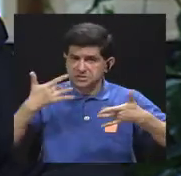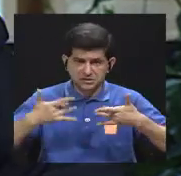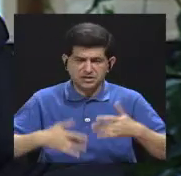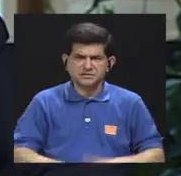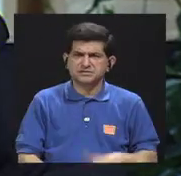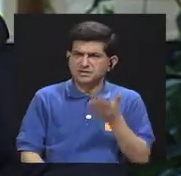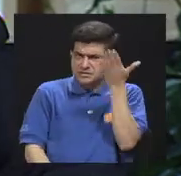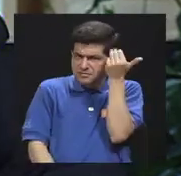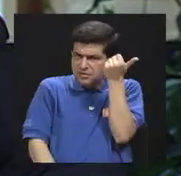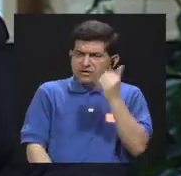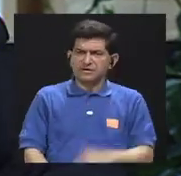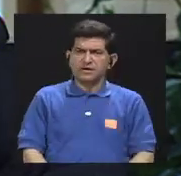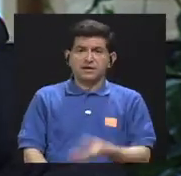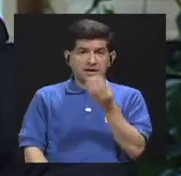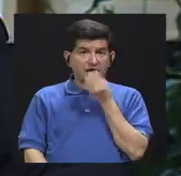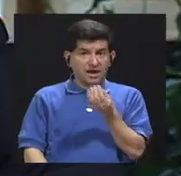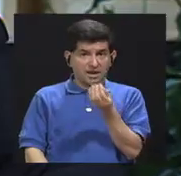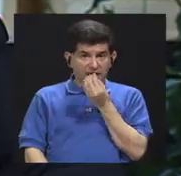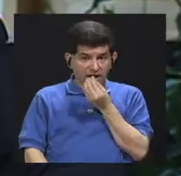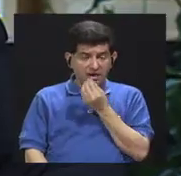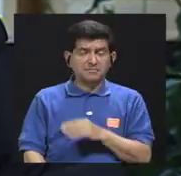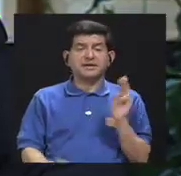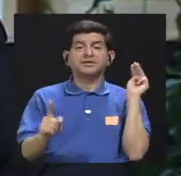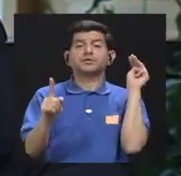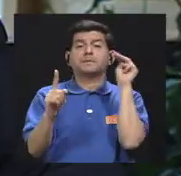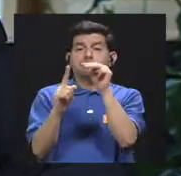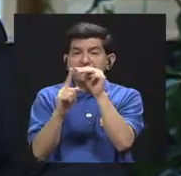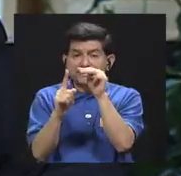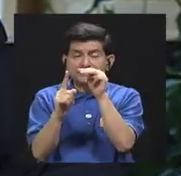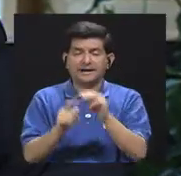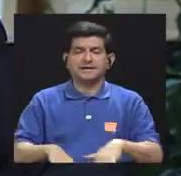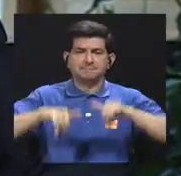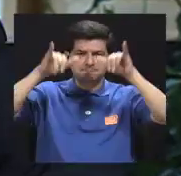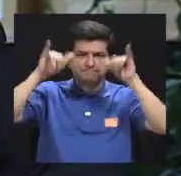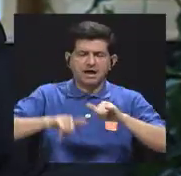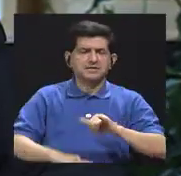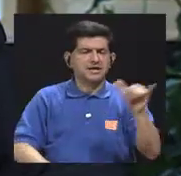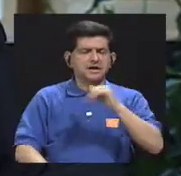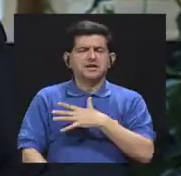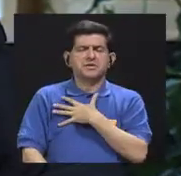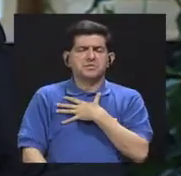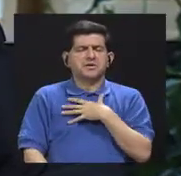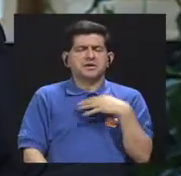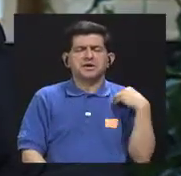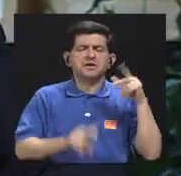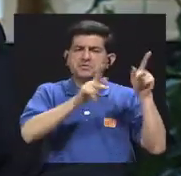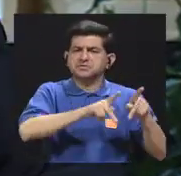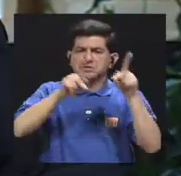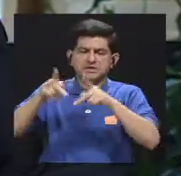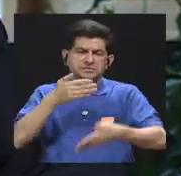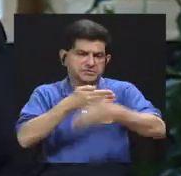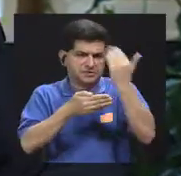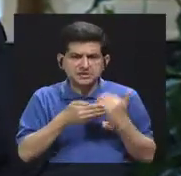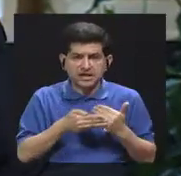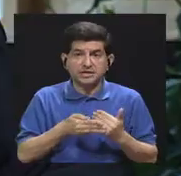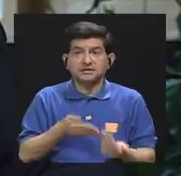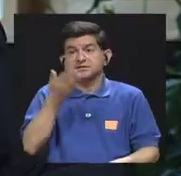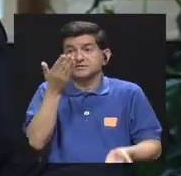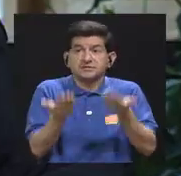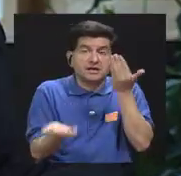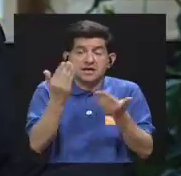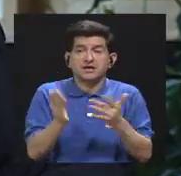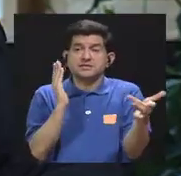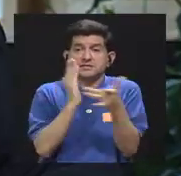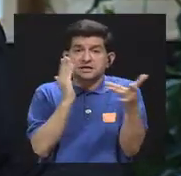el alimento la meta es que se mantenga tan gustoso como siempre ha sido y es posible